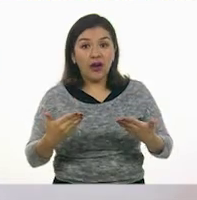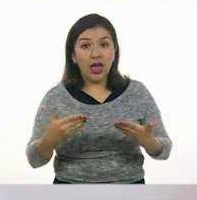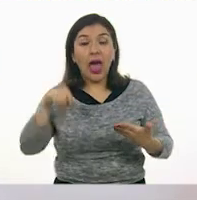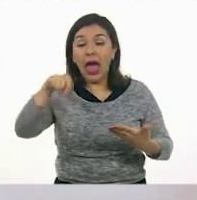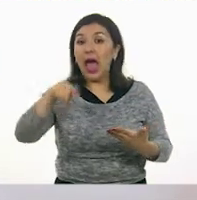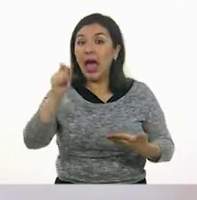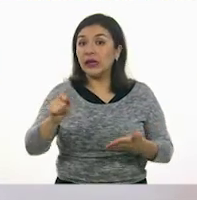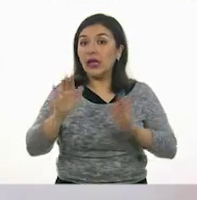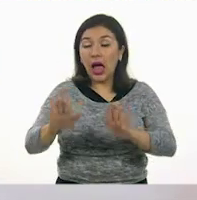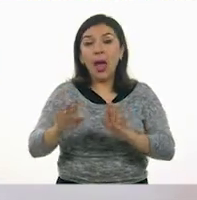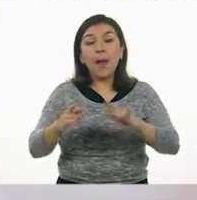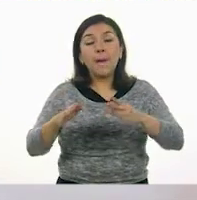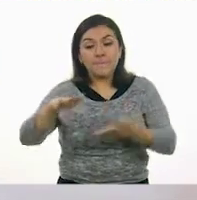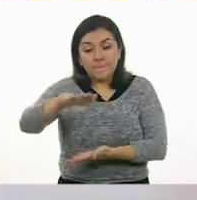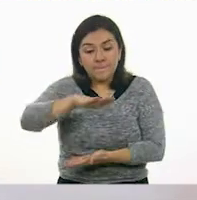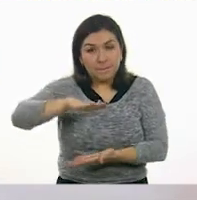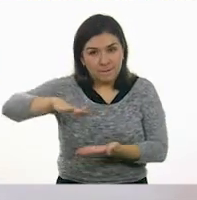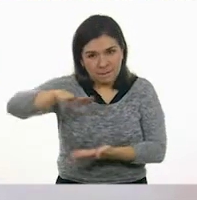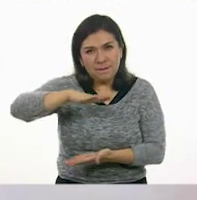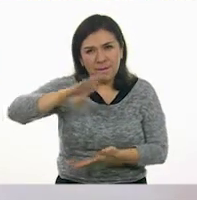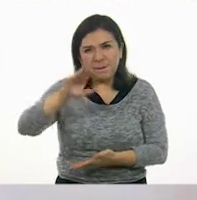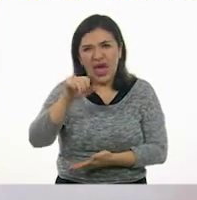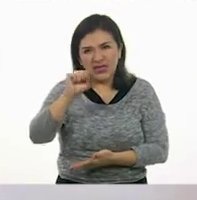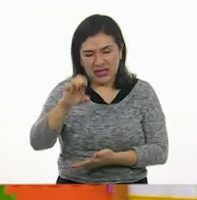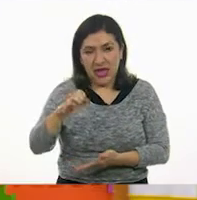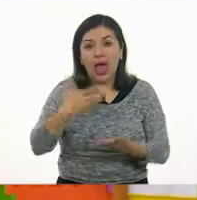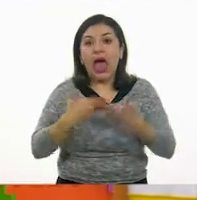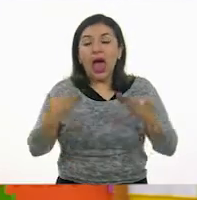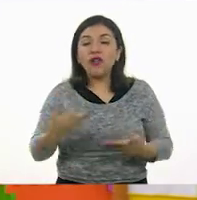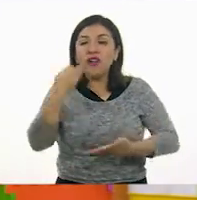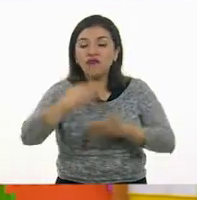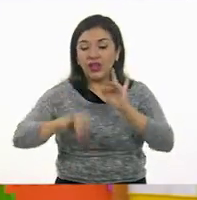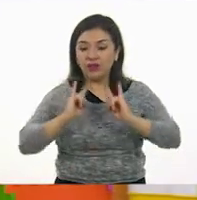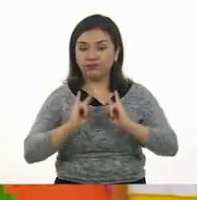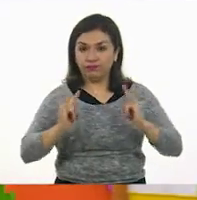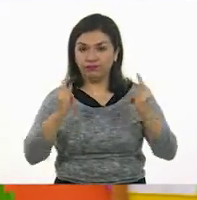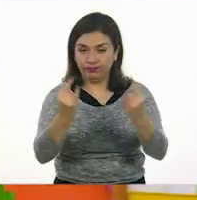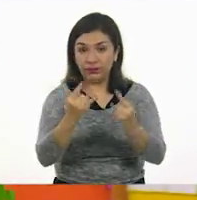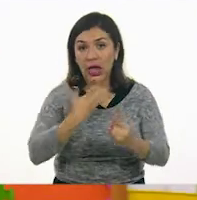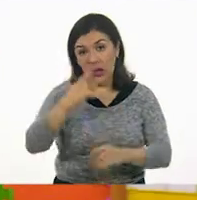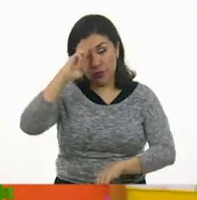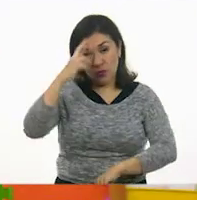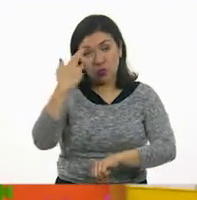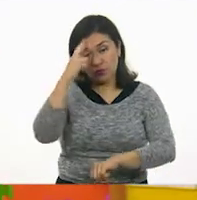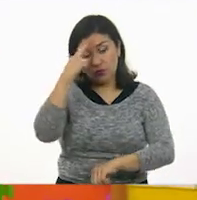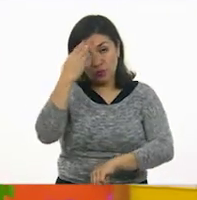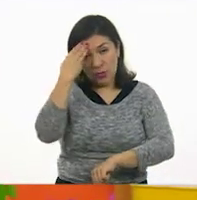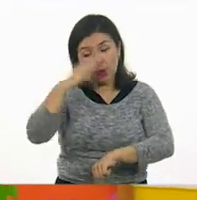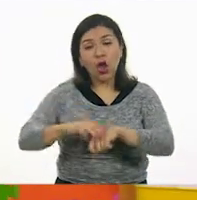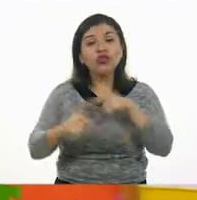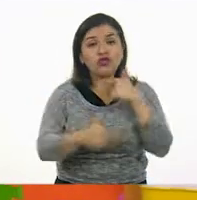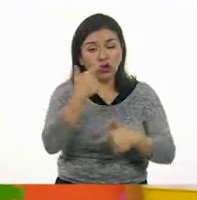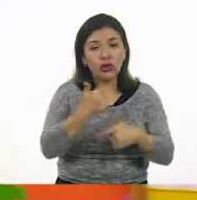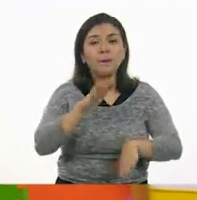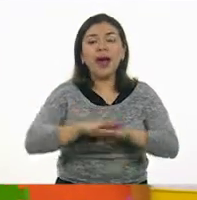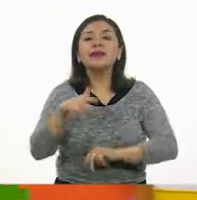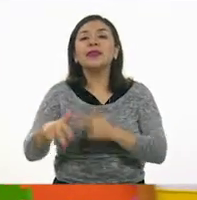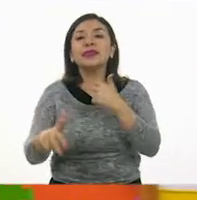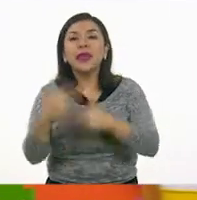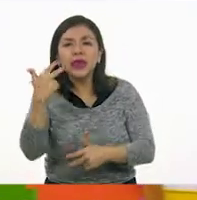las bases. ...los lados o las aristas, o las caras, perdón. O las caras, así es. Tengo doce, trece,